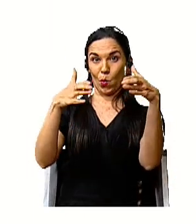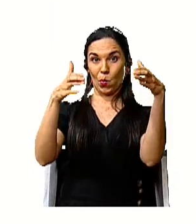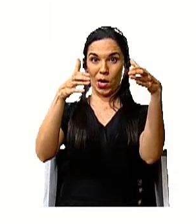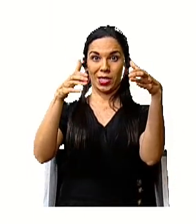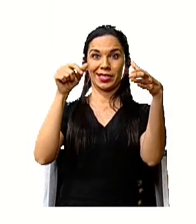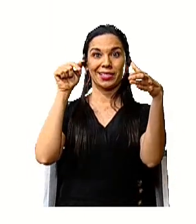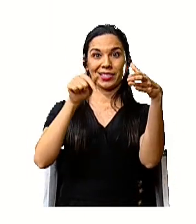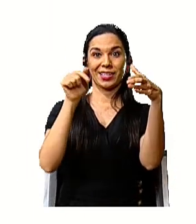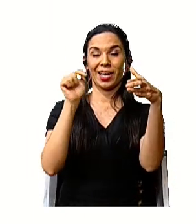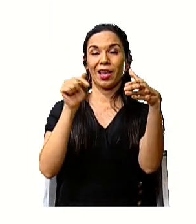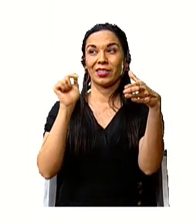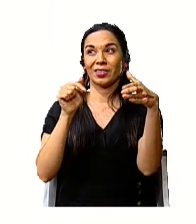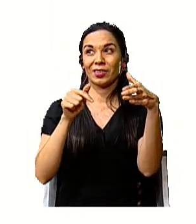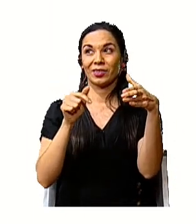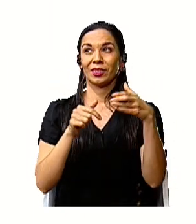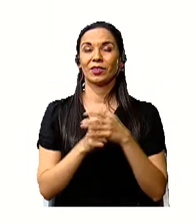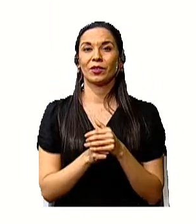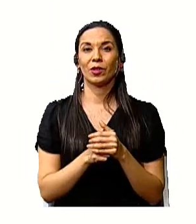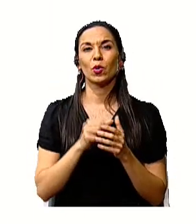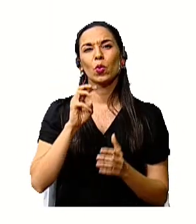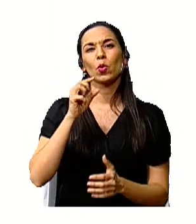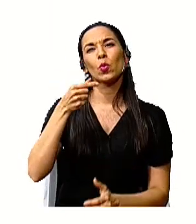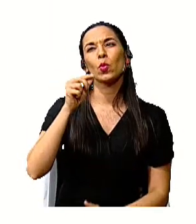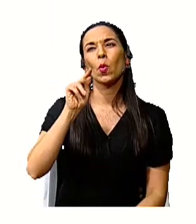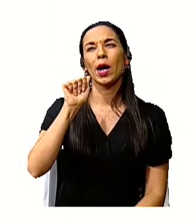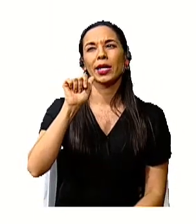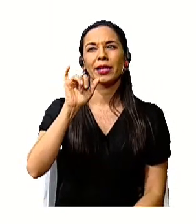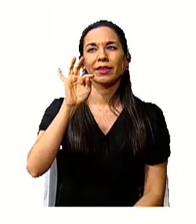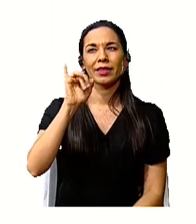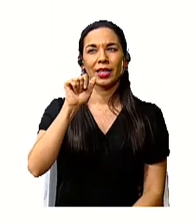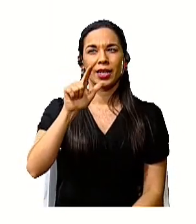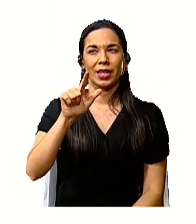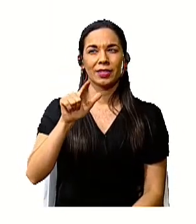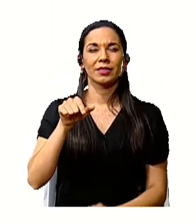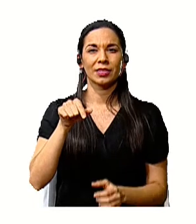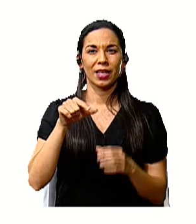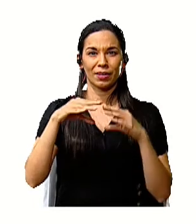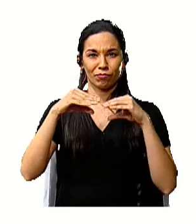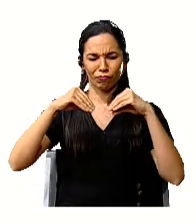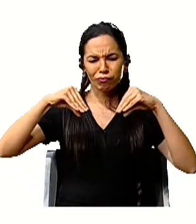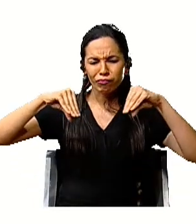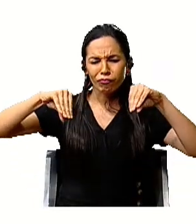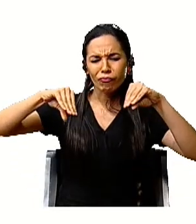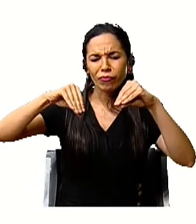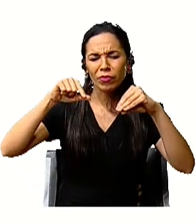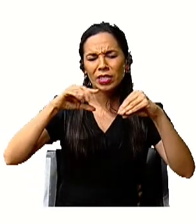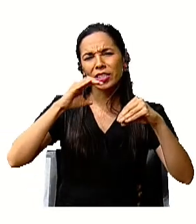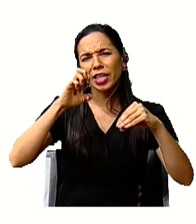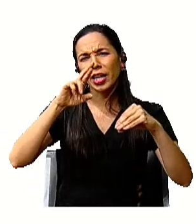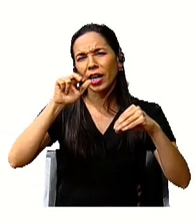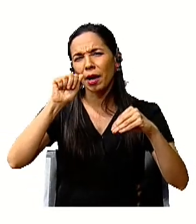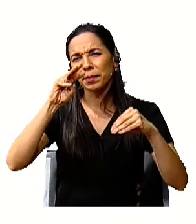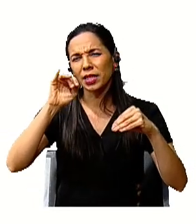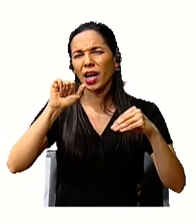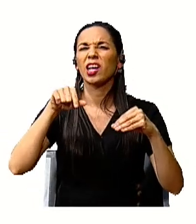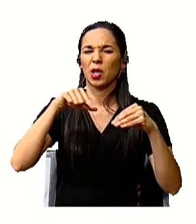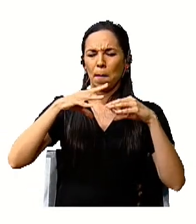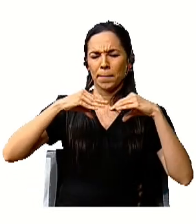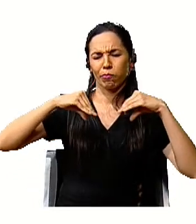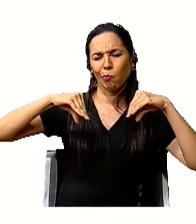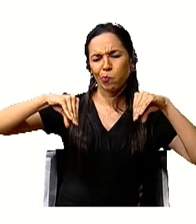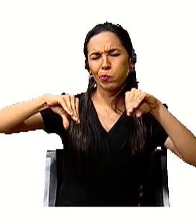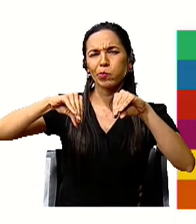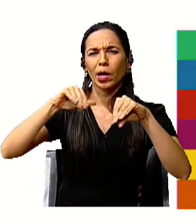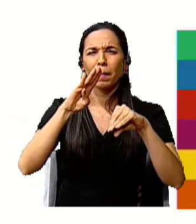Una vasijas white teal, de cerámica white teal, están hechas de barro. Y